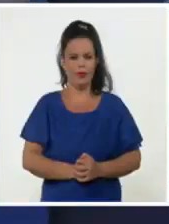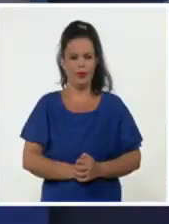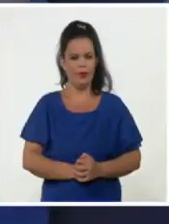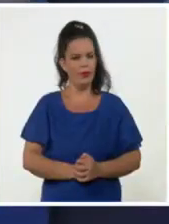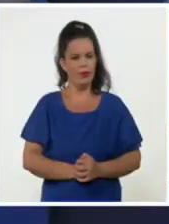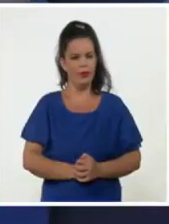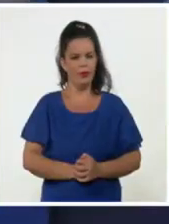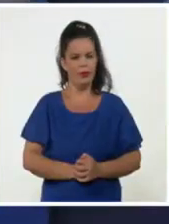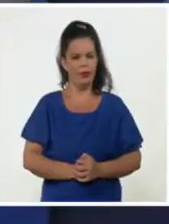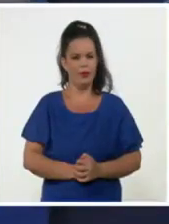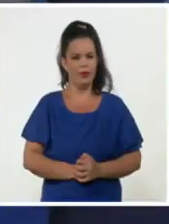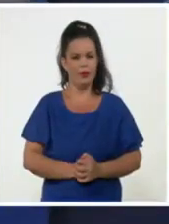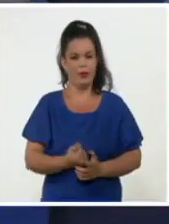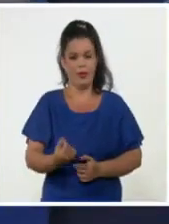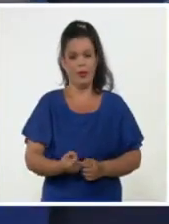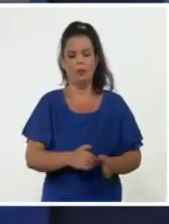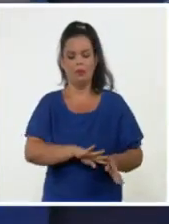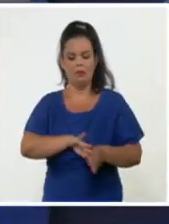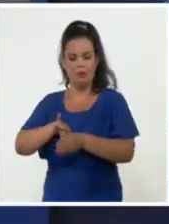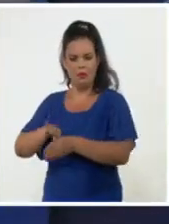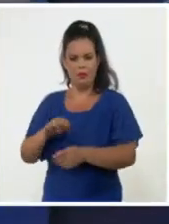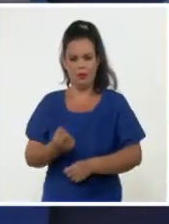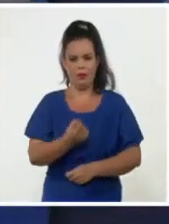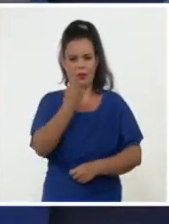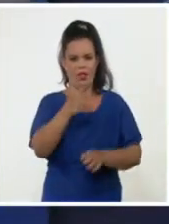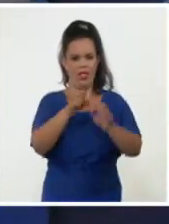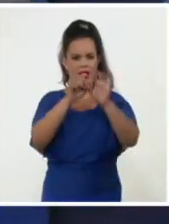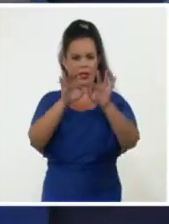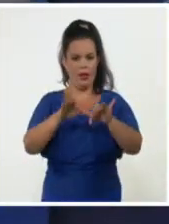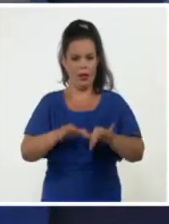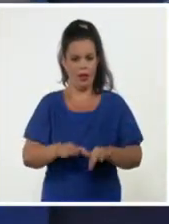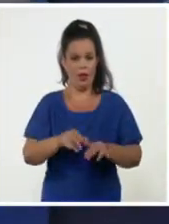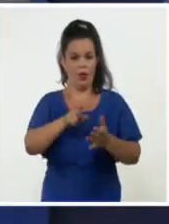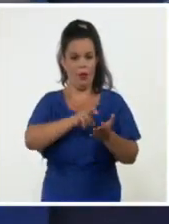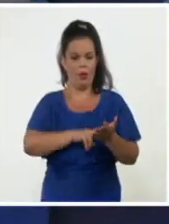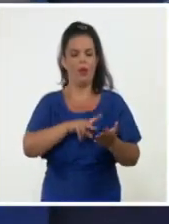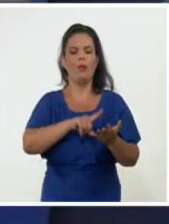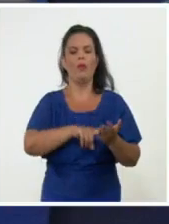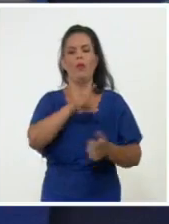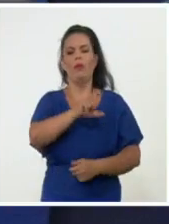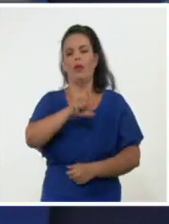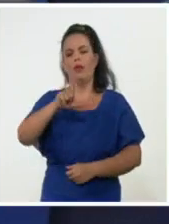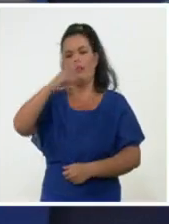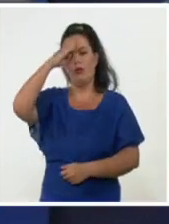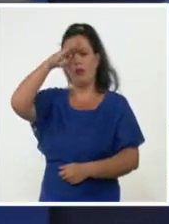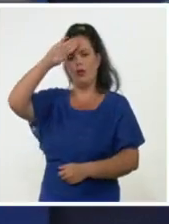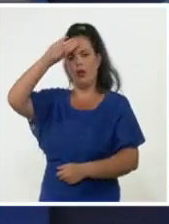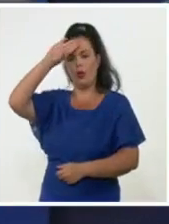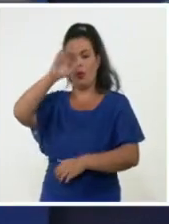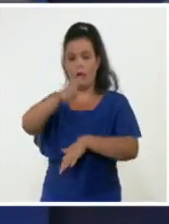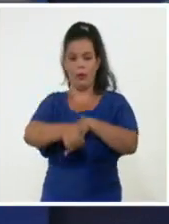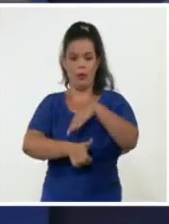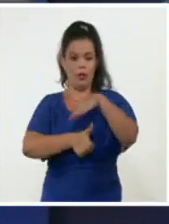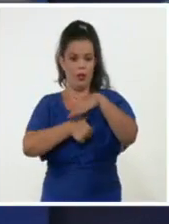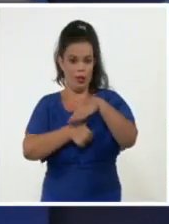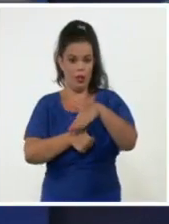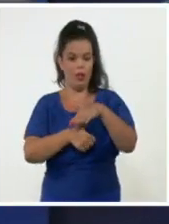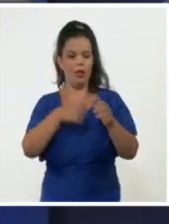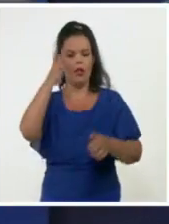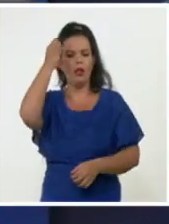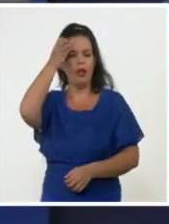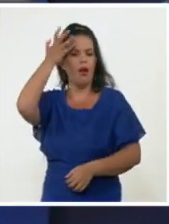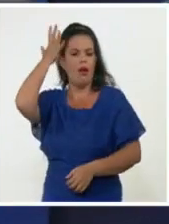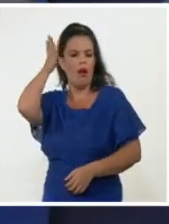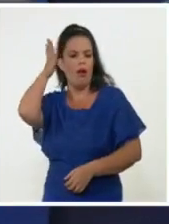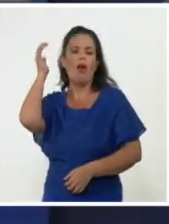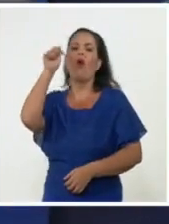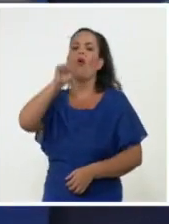El primer secretario del Comité Central del Partido Comunista de Cuba y presidente de la República, Miguel Díaz Canel Bermúdez, dio la bienvenida